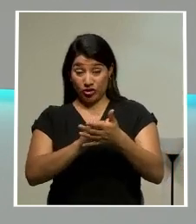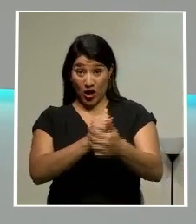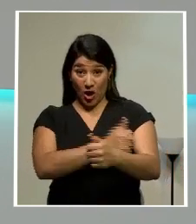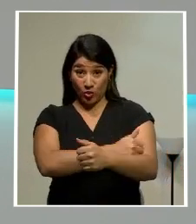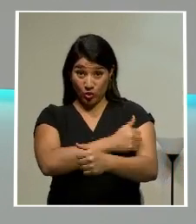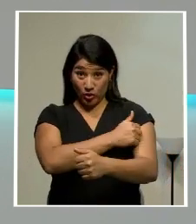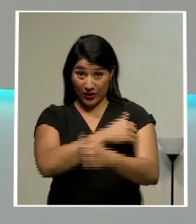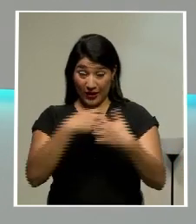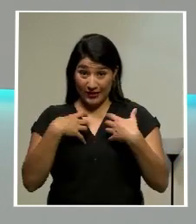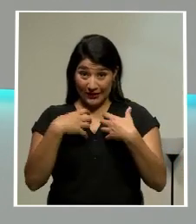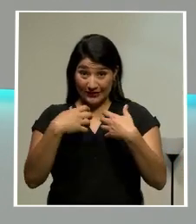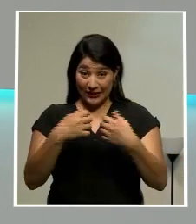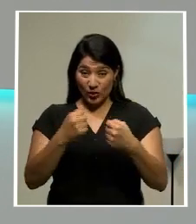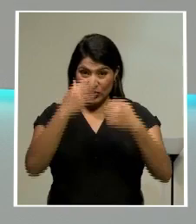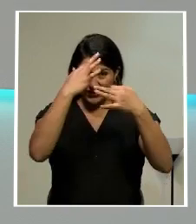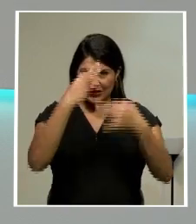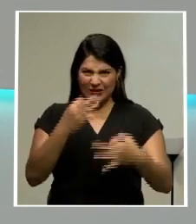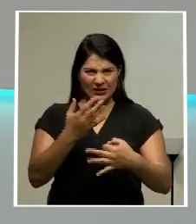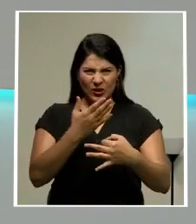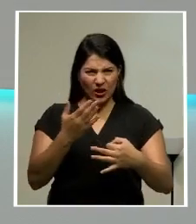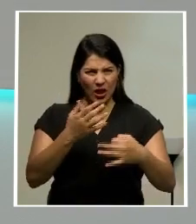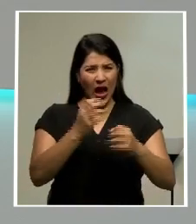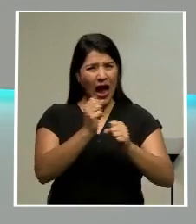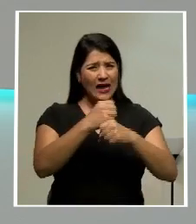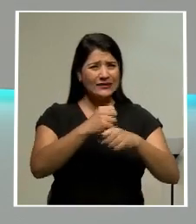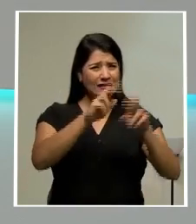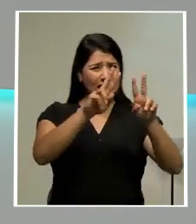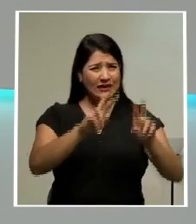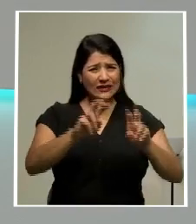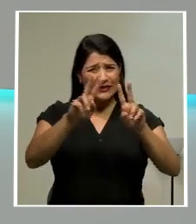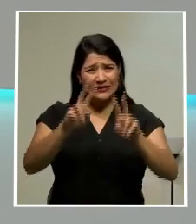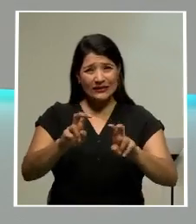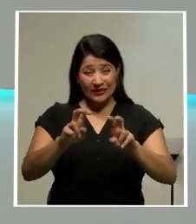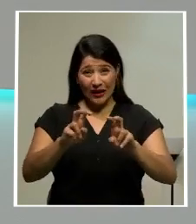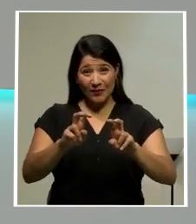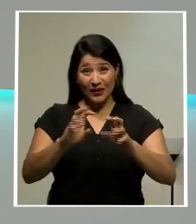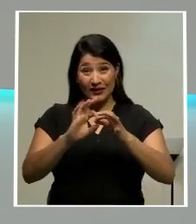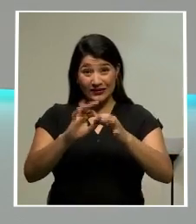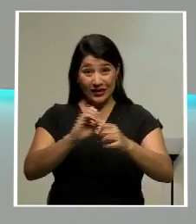decidieron testear a todos sus habitantes.